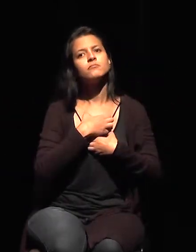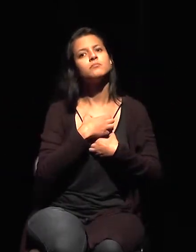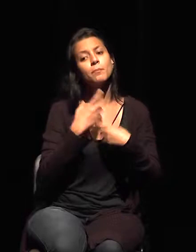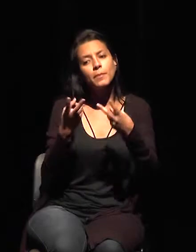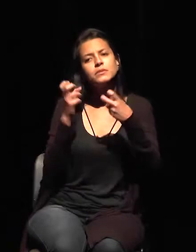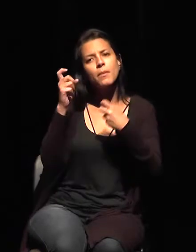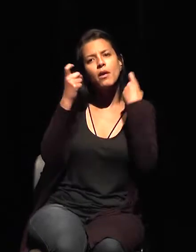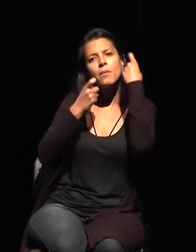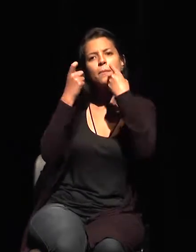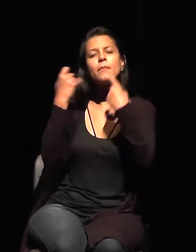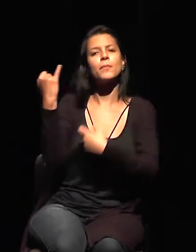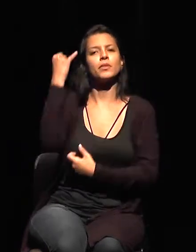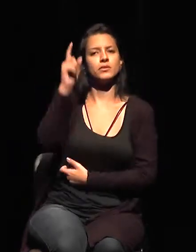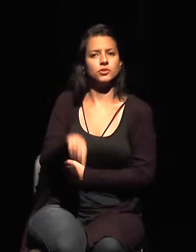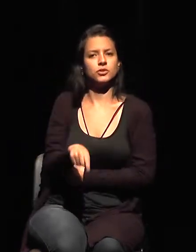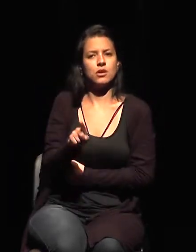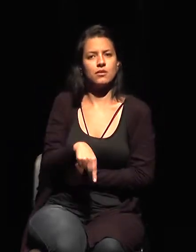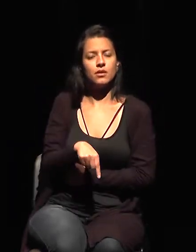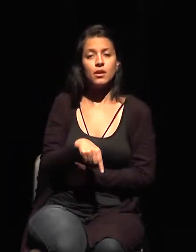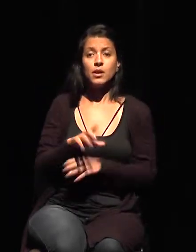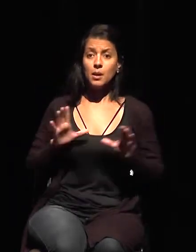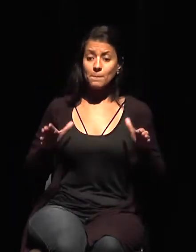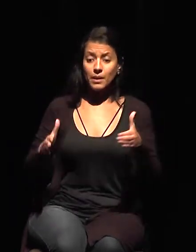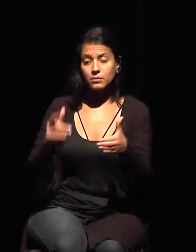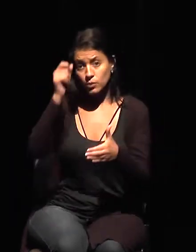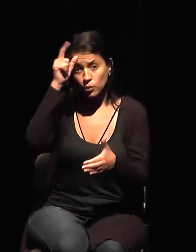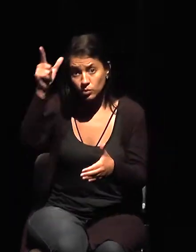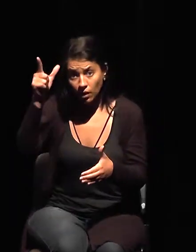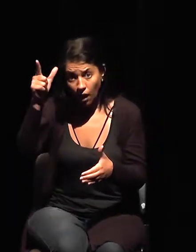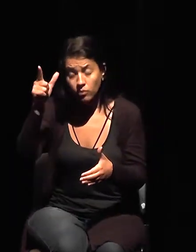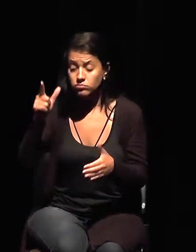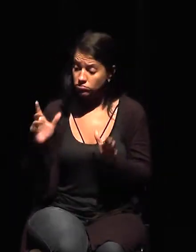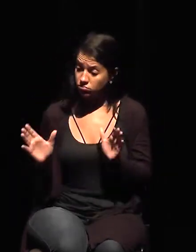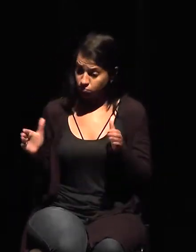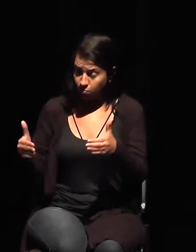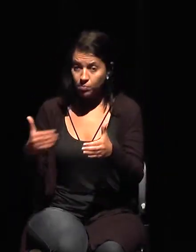es público, todos nosotros deberíamos estar al frente de este tema.